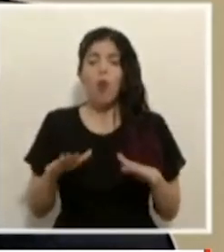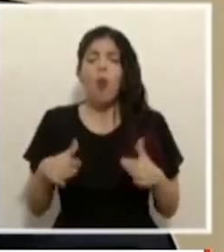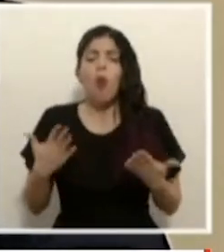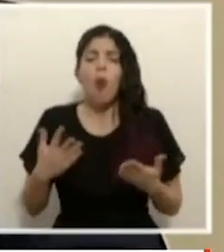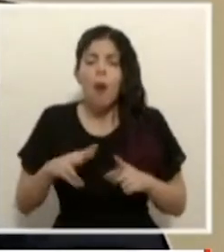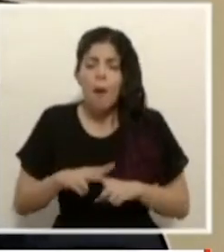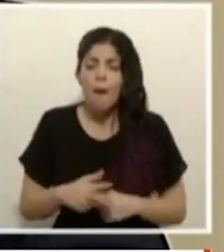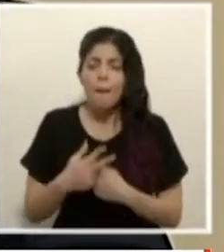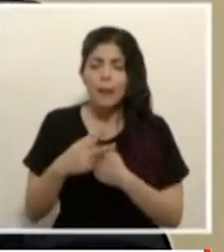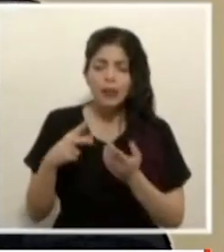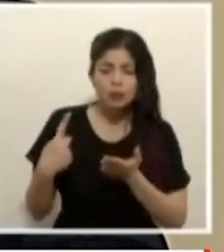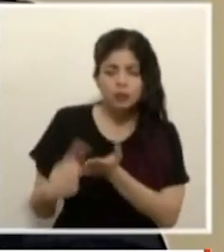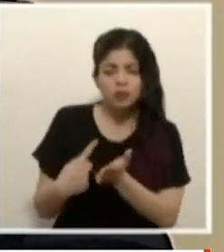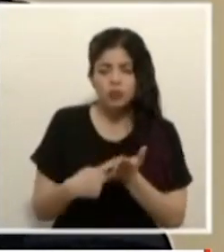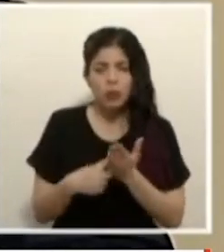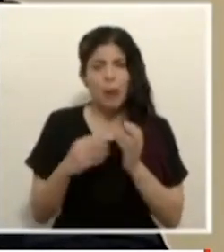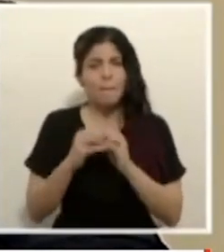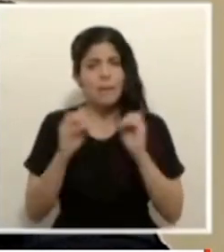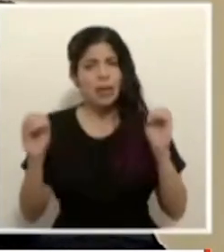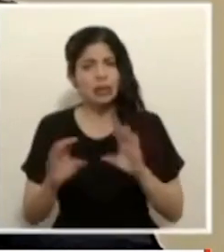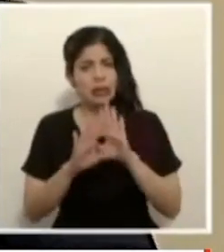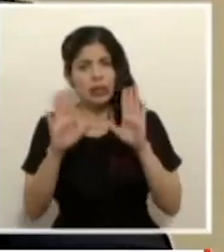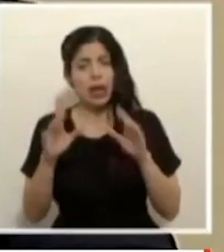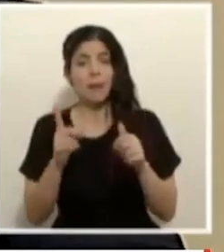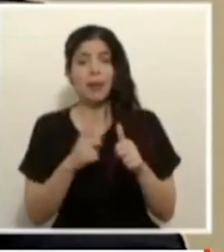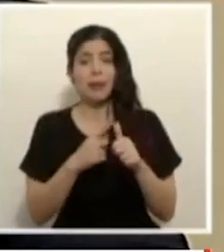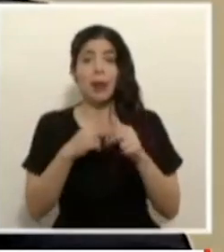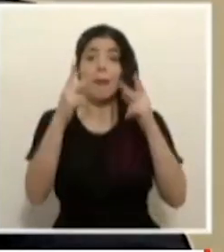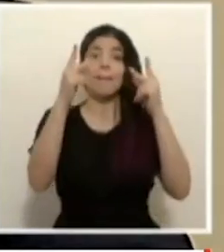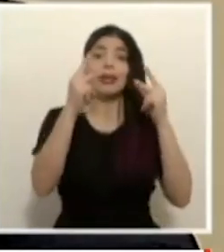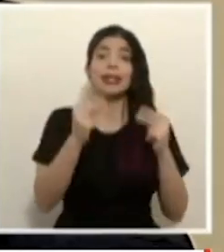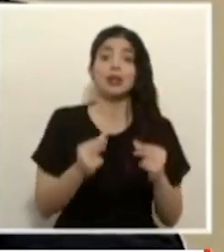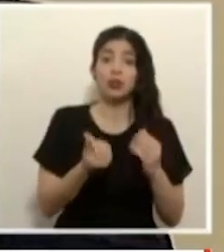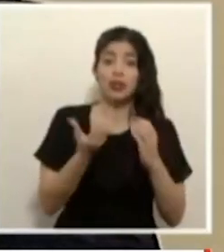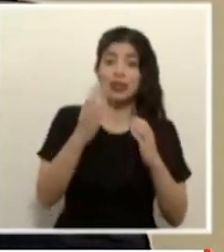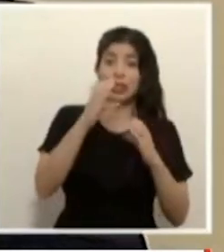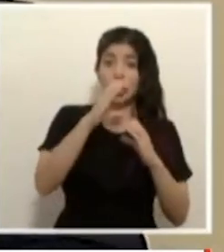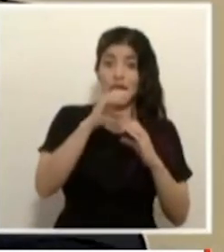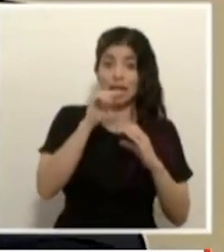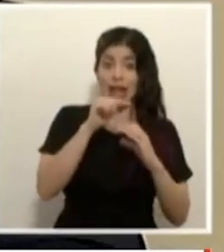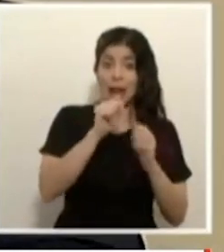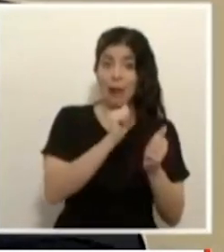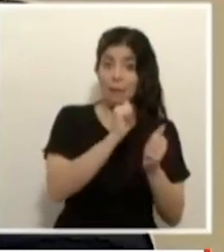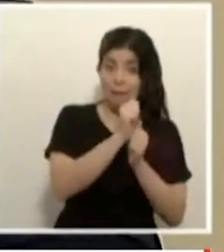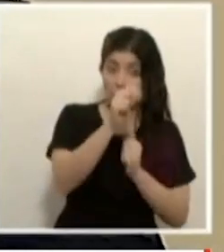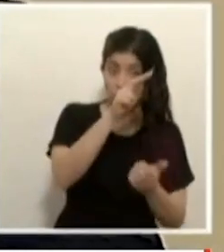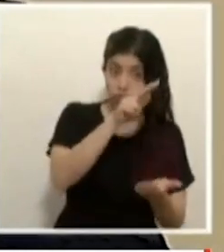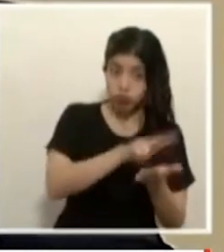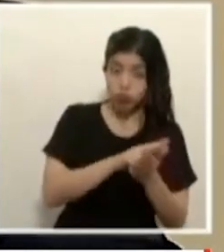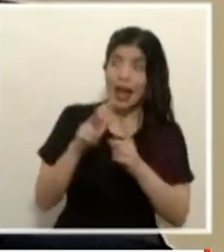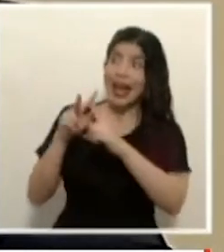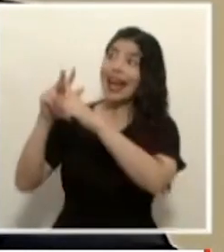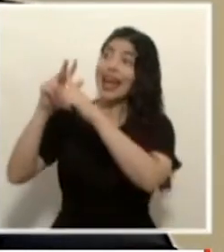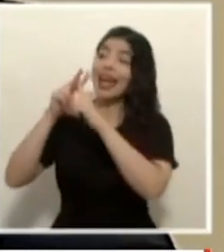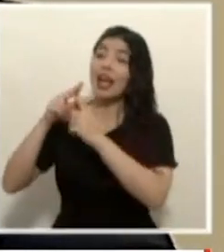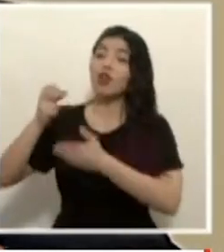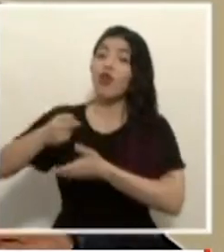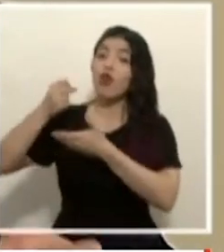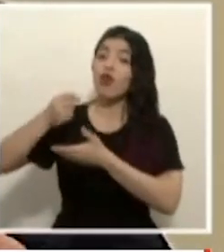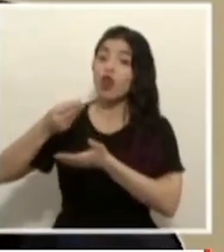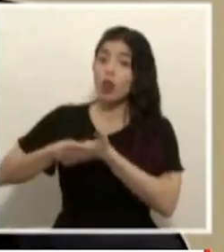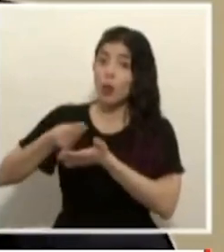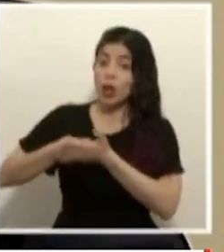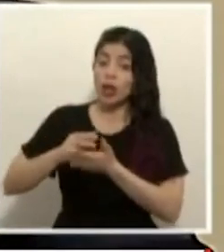con toda claridad tenemos que pasar el presupuesto extraordinario aprobar el crédito del fondo y abrir la negociación